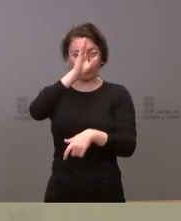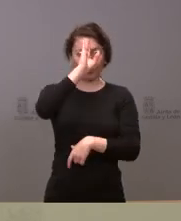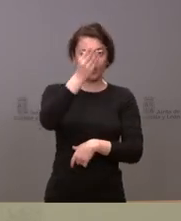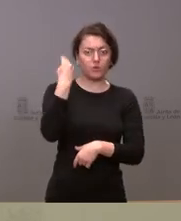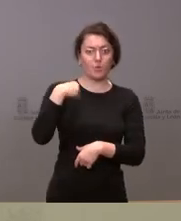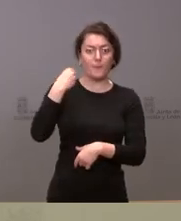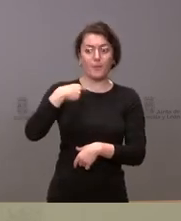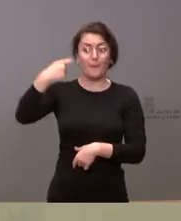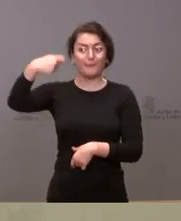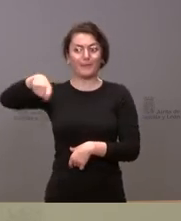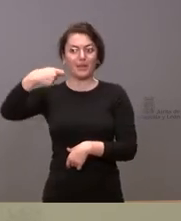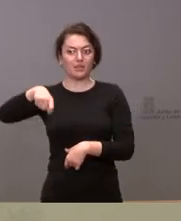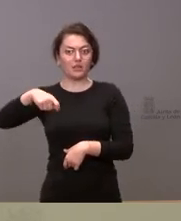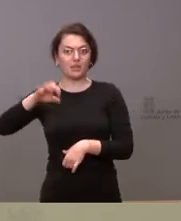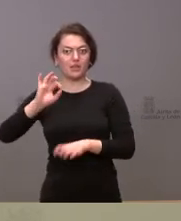presidente de la Junta